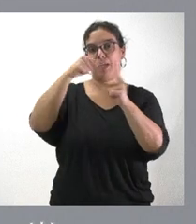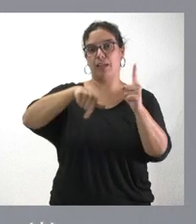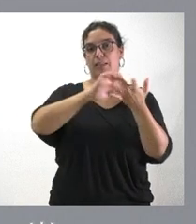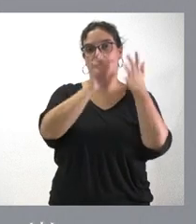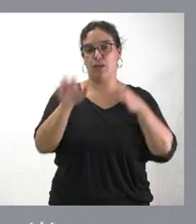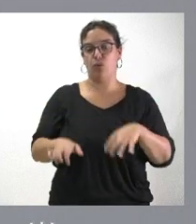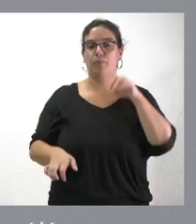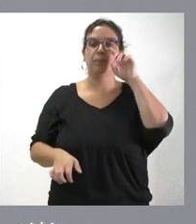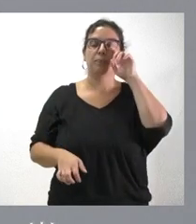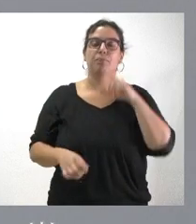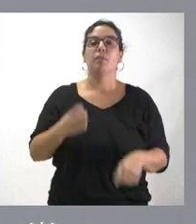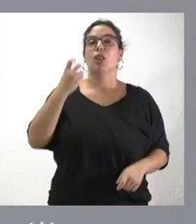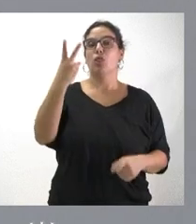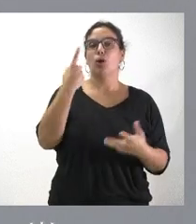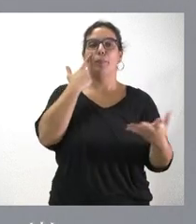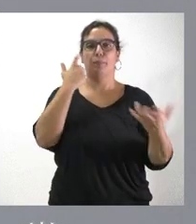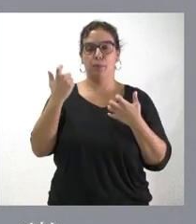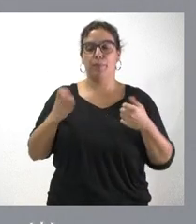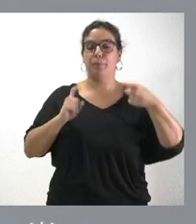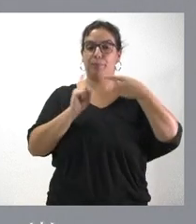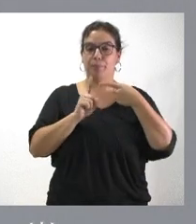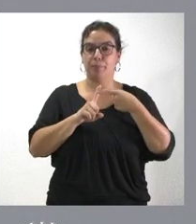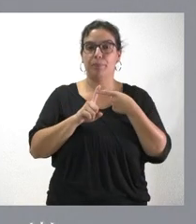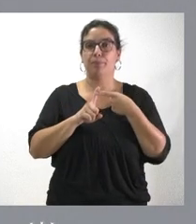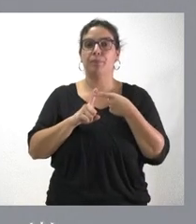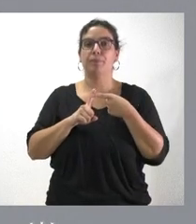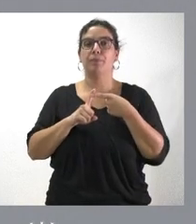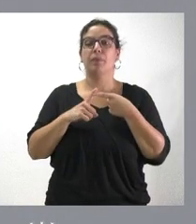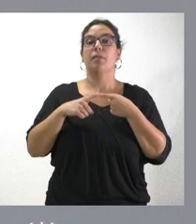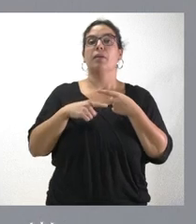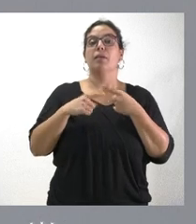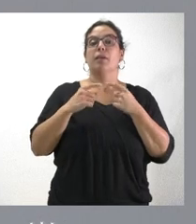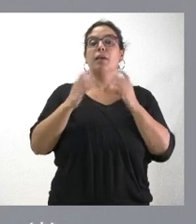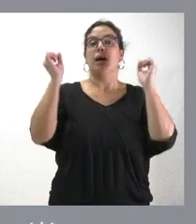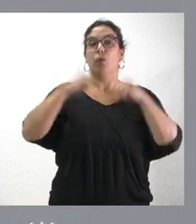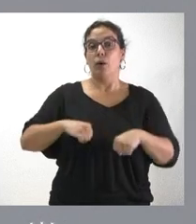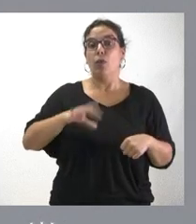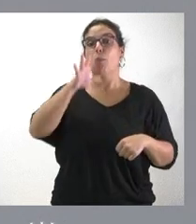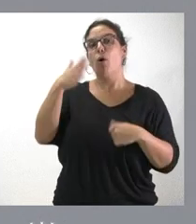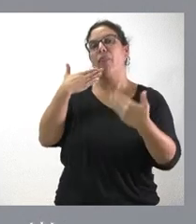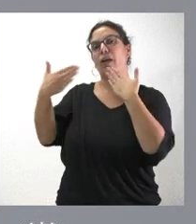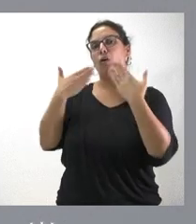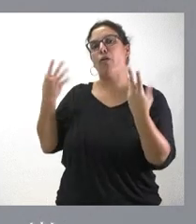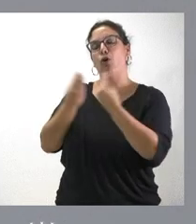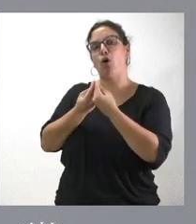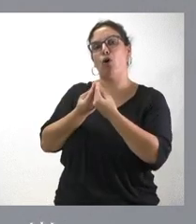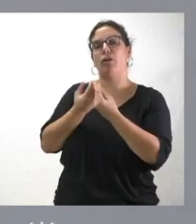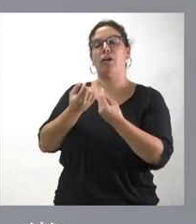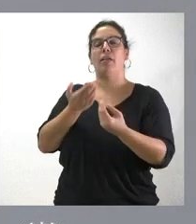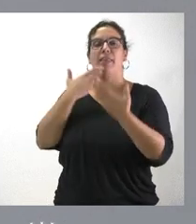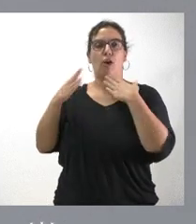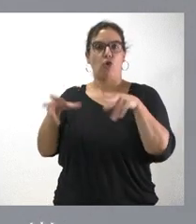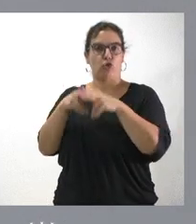2024. Dos aspectos a señalar. En primer lugar, que es fruto de la negociación en el ámbito del diálogo social y, por tanto, fruto del acuerdo,